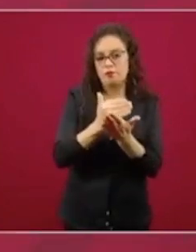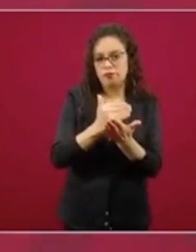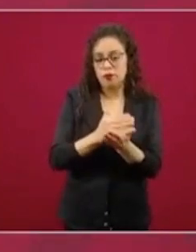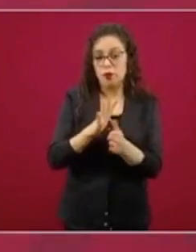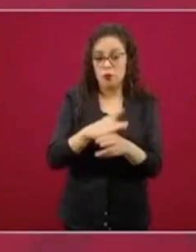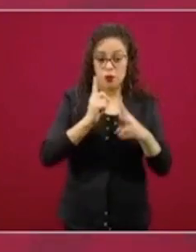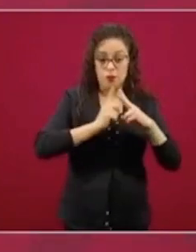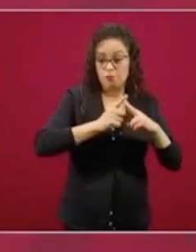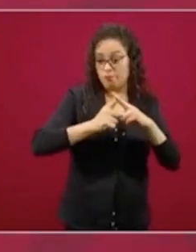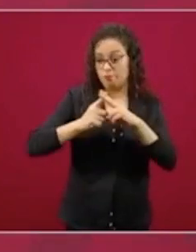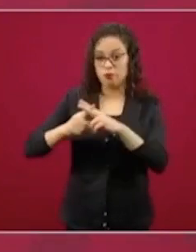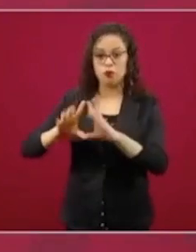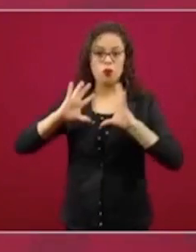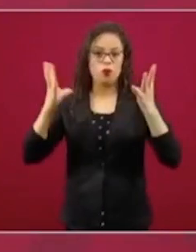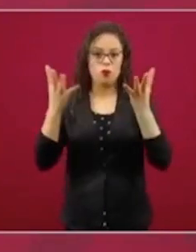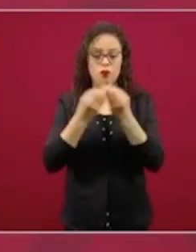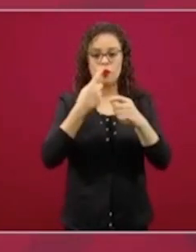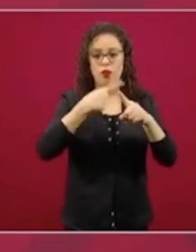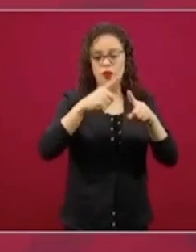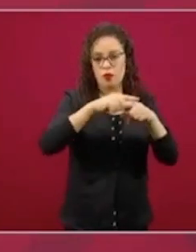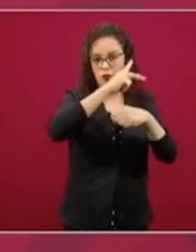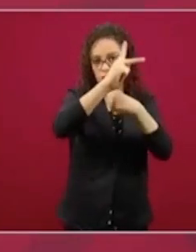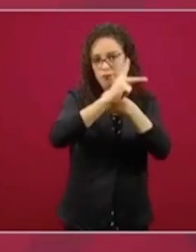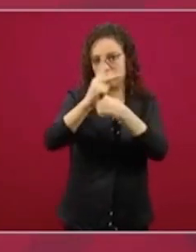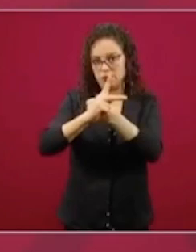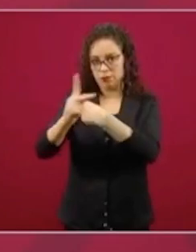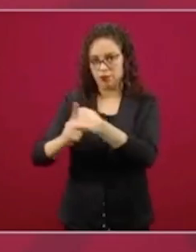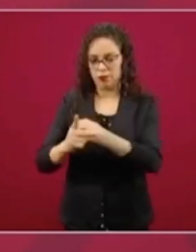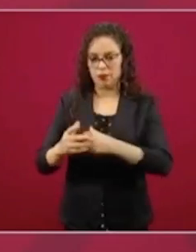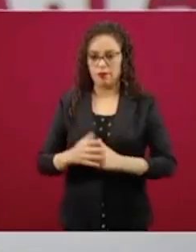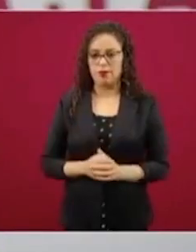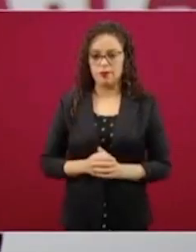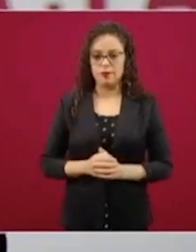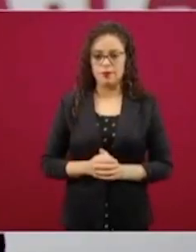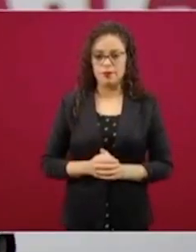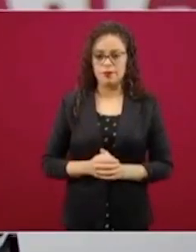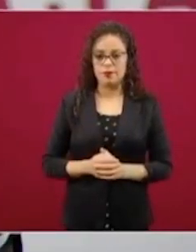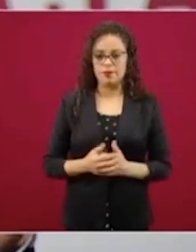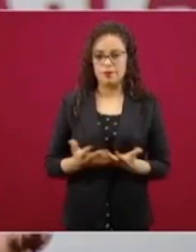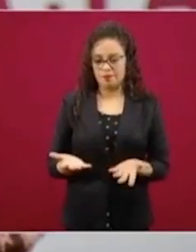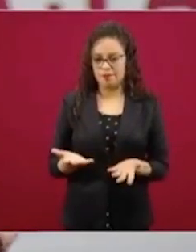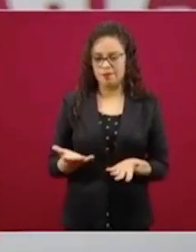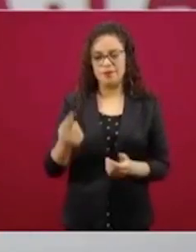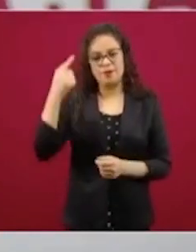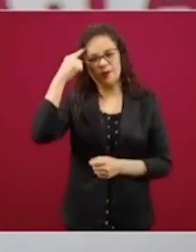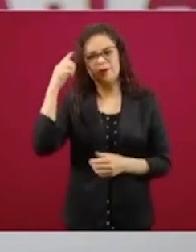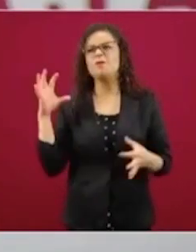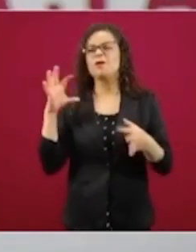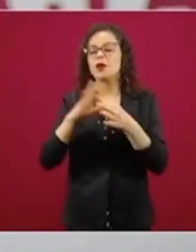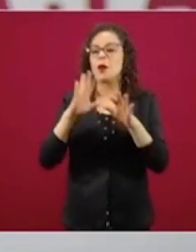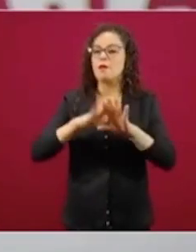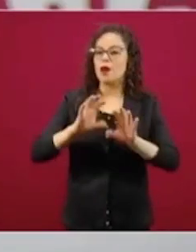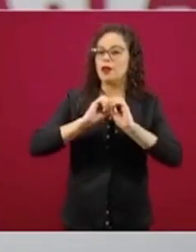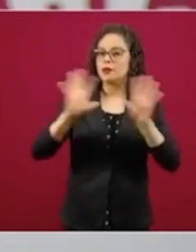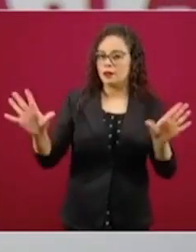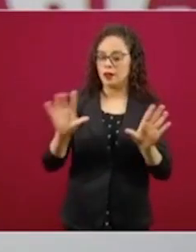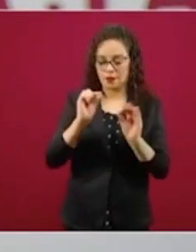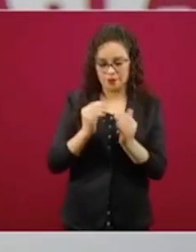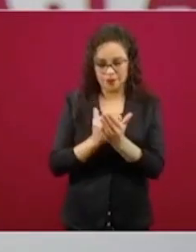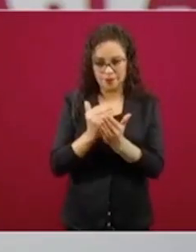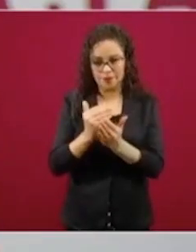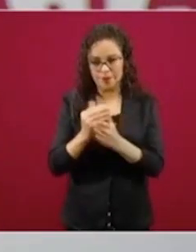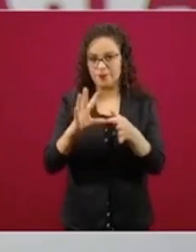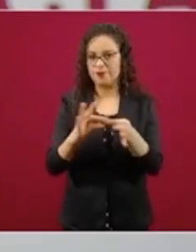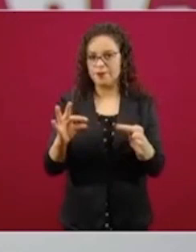todos los países. Y si me permite, trato de describir lo mejor posible la lógica de esto. Evidentemente la mayor